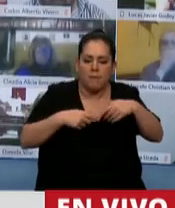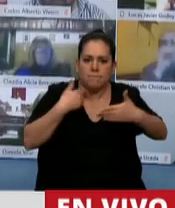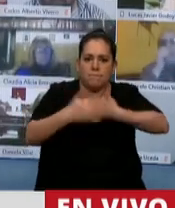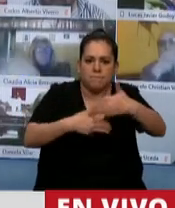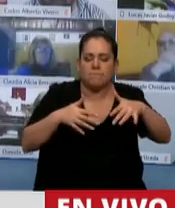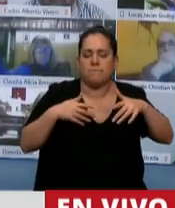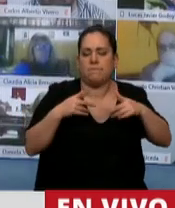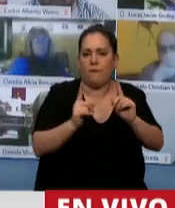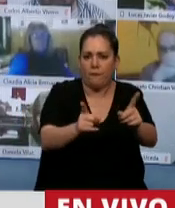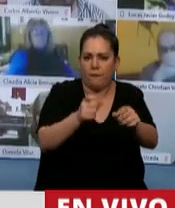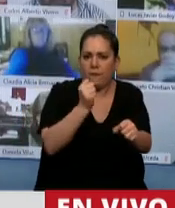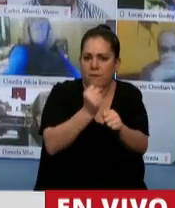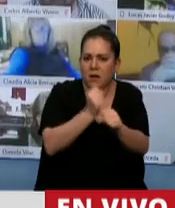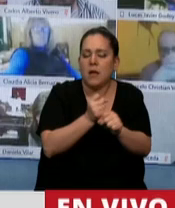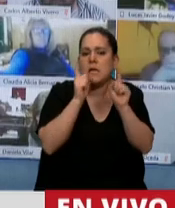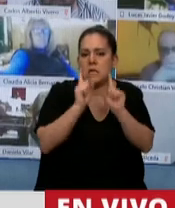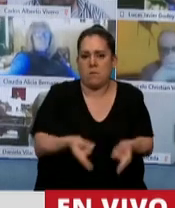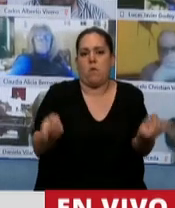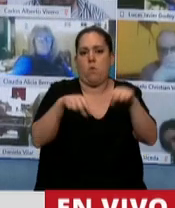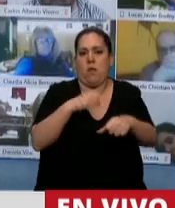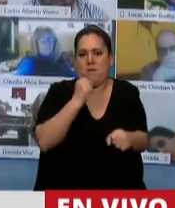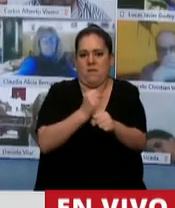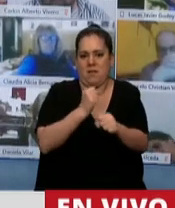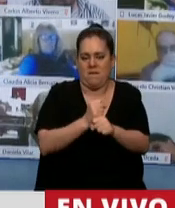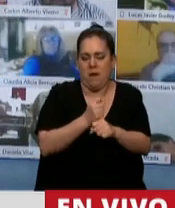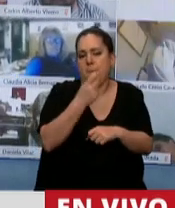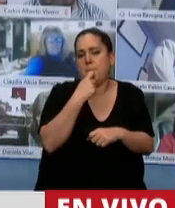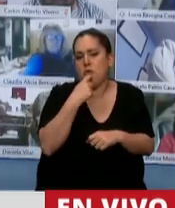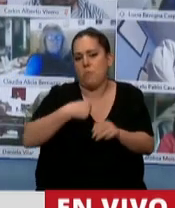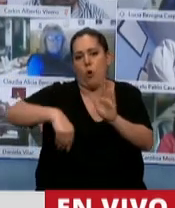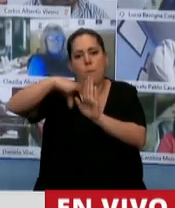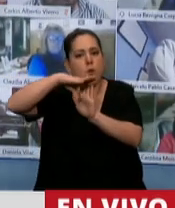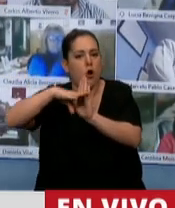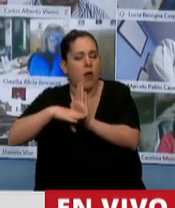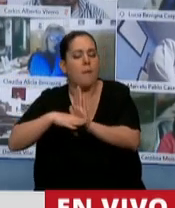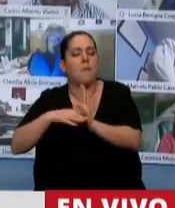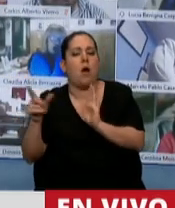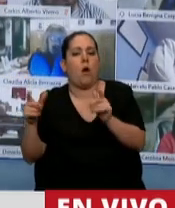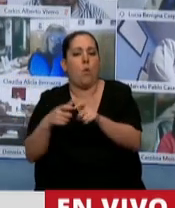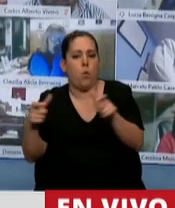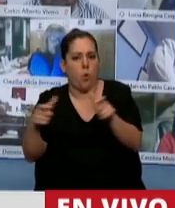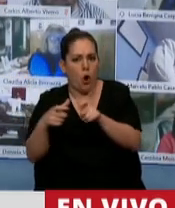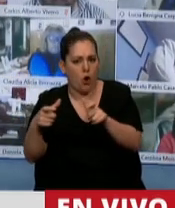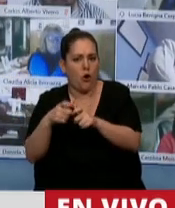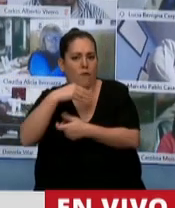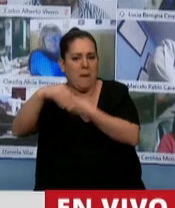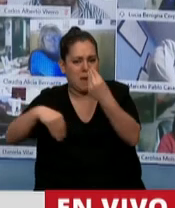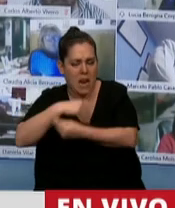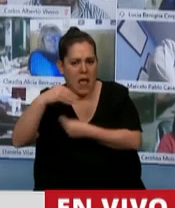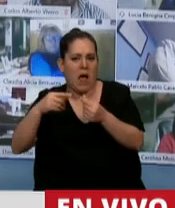y así también medidas de reactivación. En el del programa Bono Fiscal Familiar, vacacional,